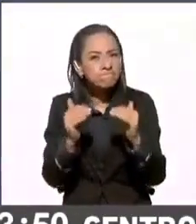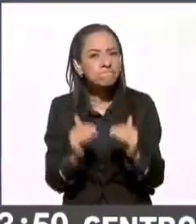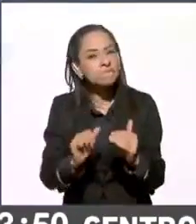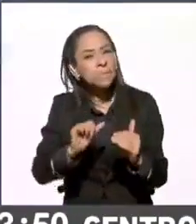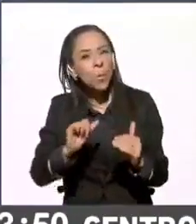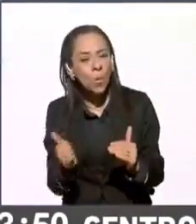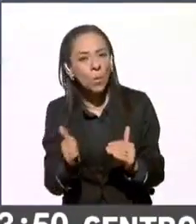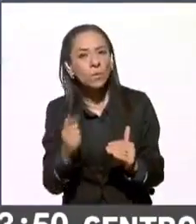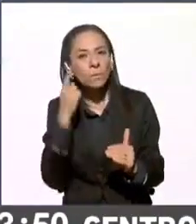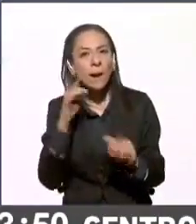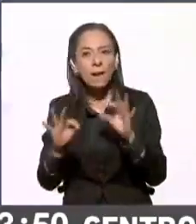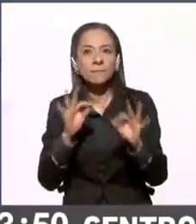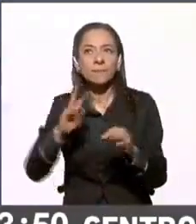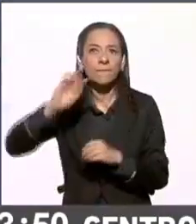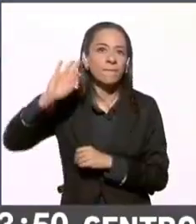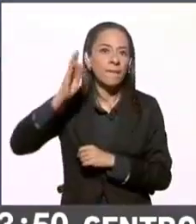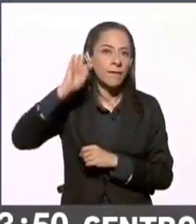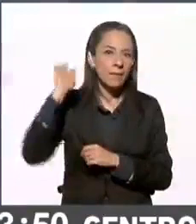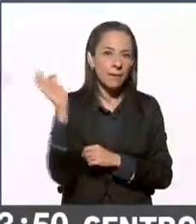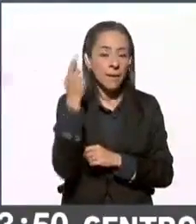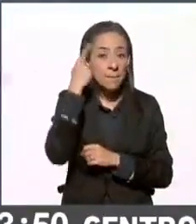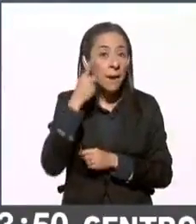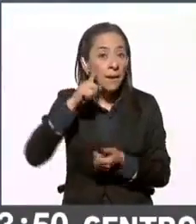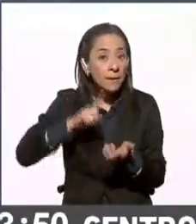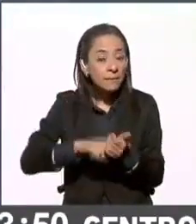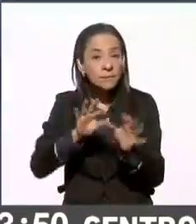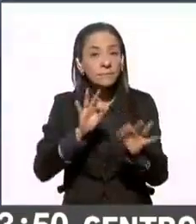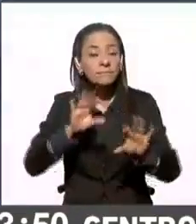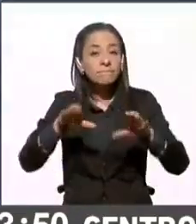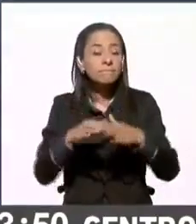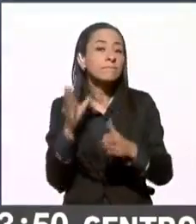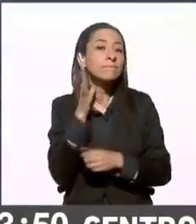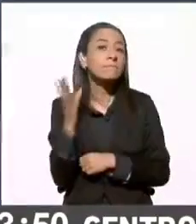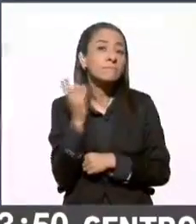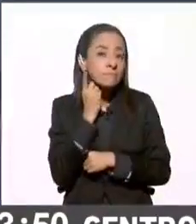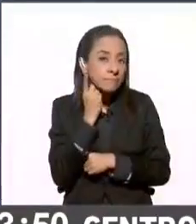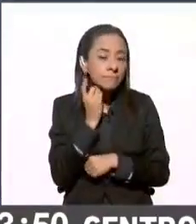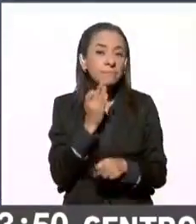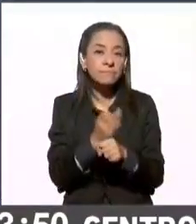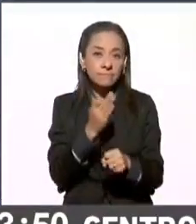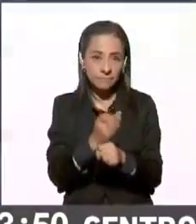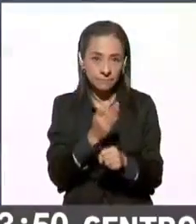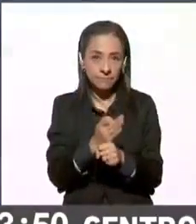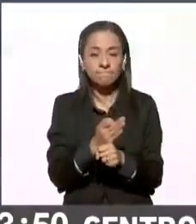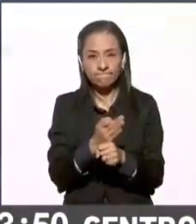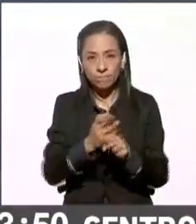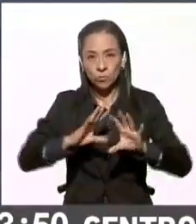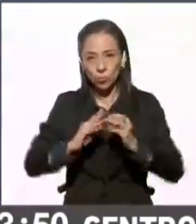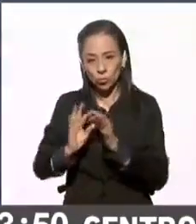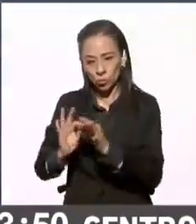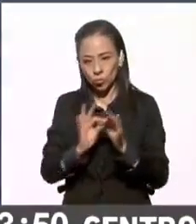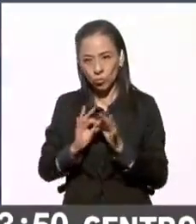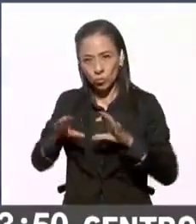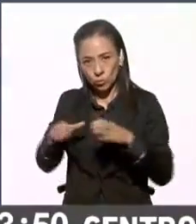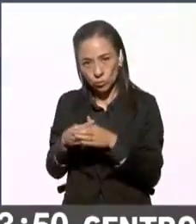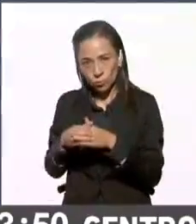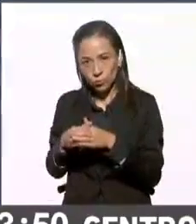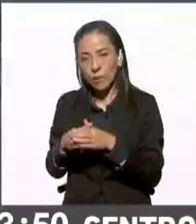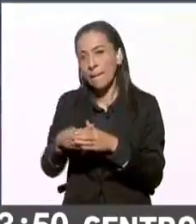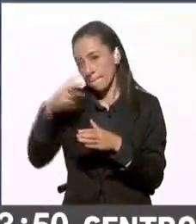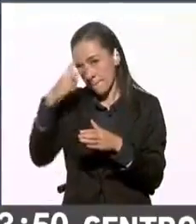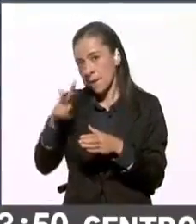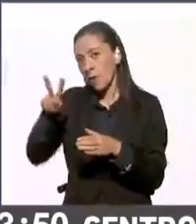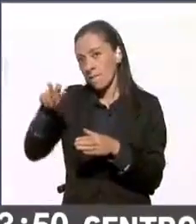elecciones a nivel federal para conformar la Cámara de Diputados. En este sentido, bueno, la coalición Va por México